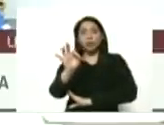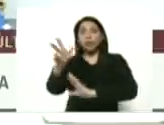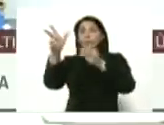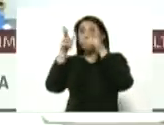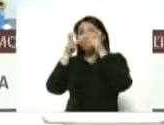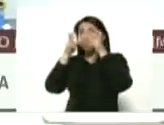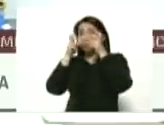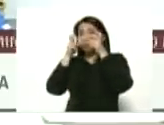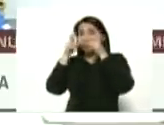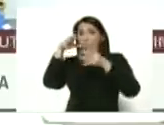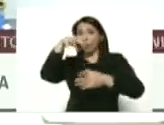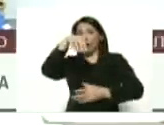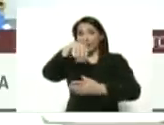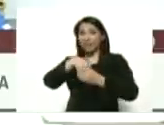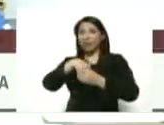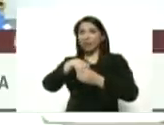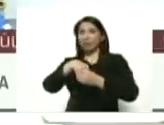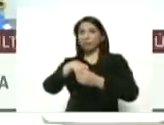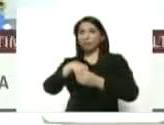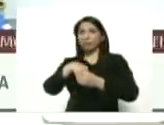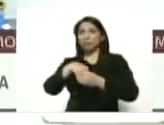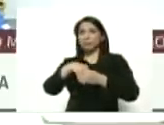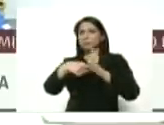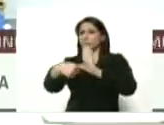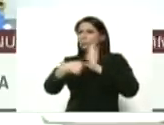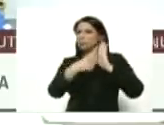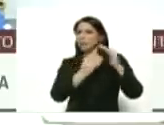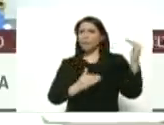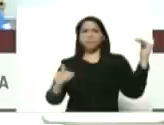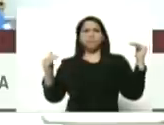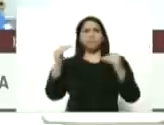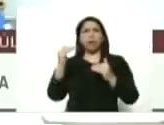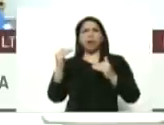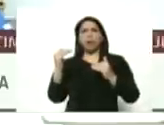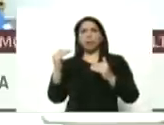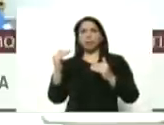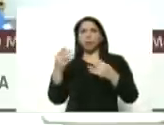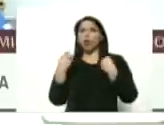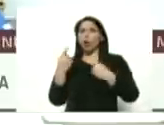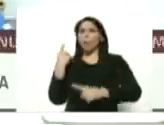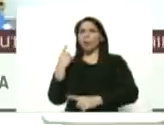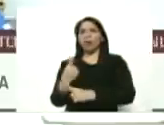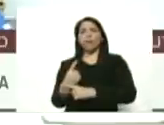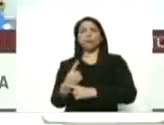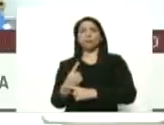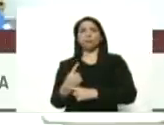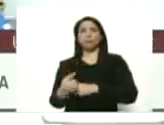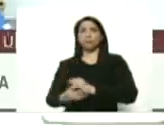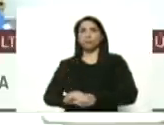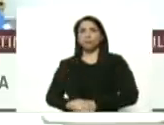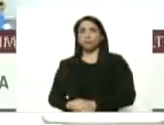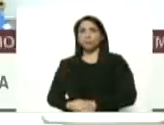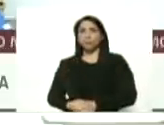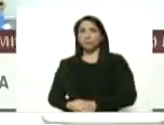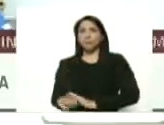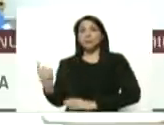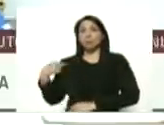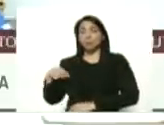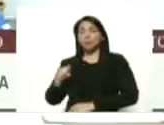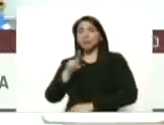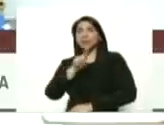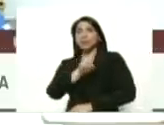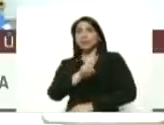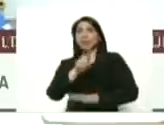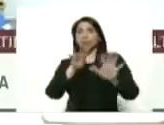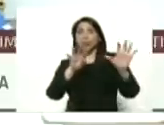la cuarentena fue ejemplar, máxima, como debe ser. Tuvimos 190